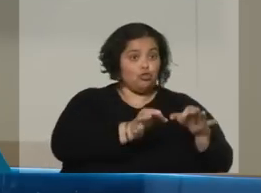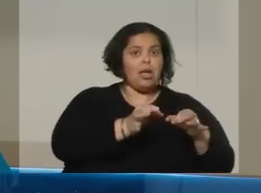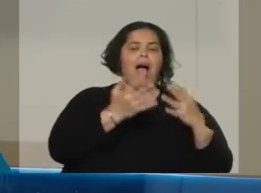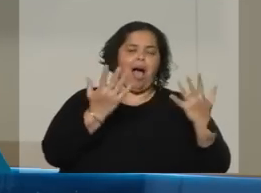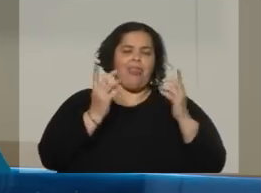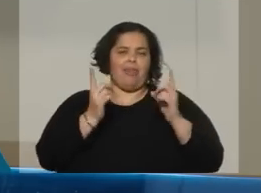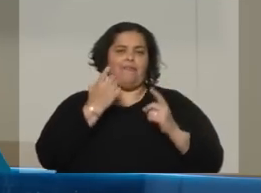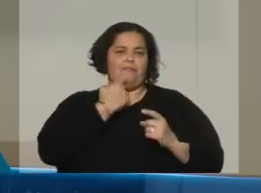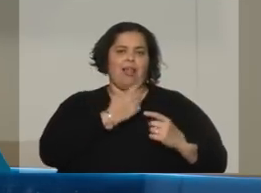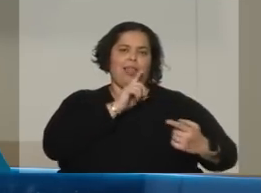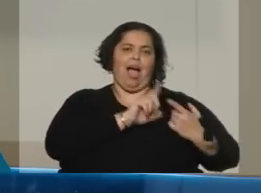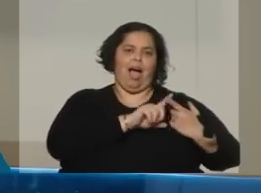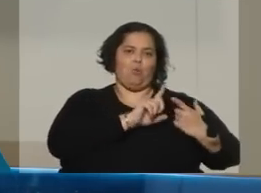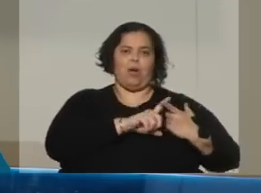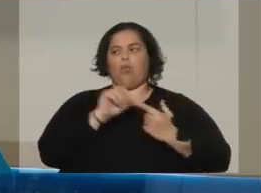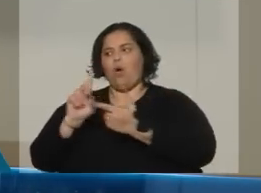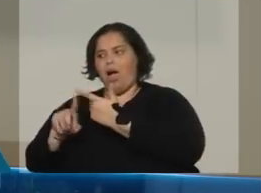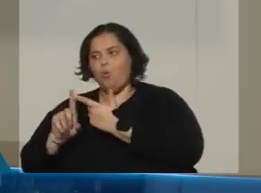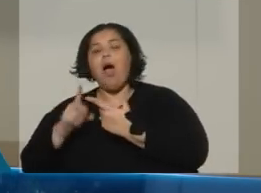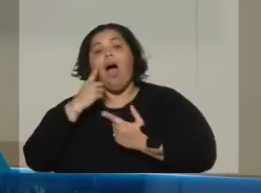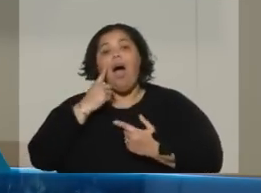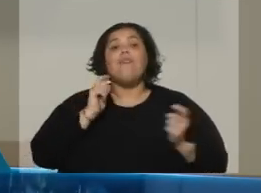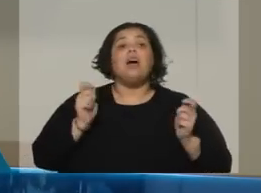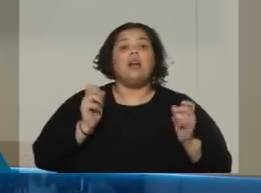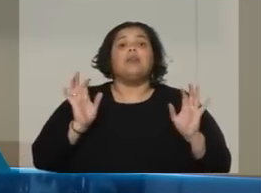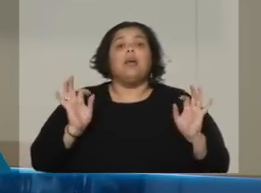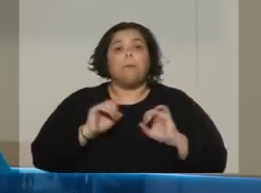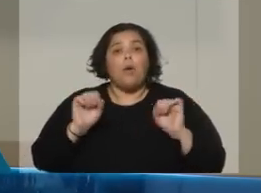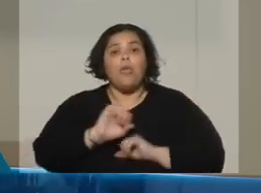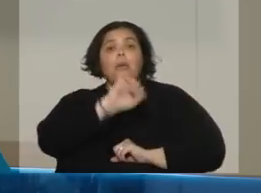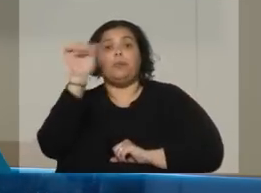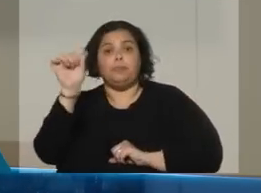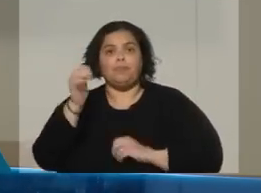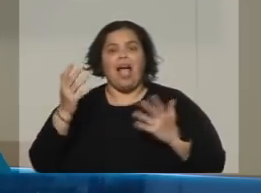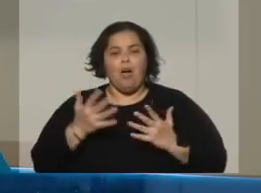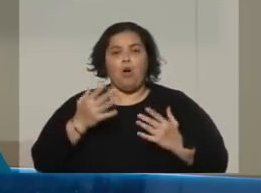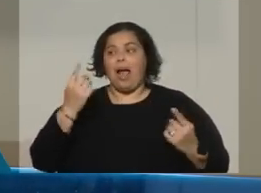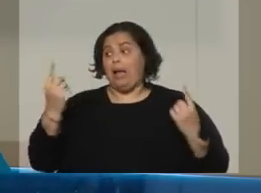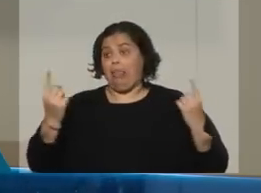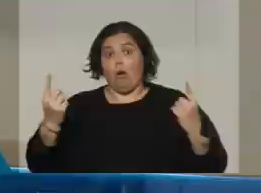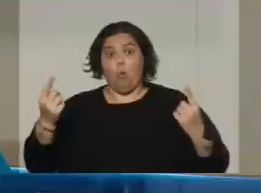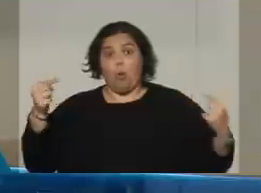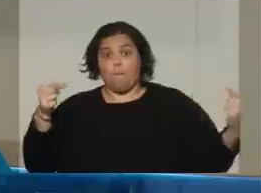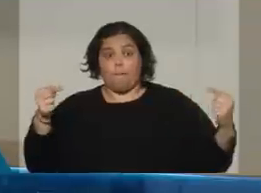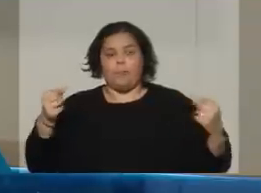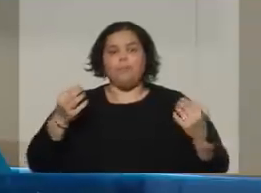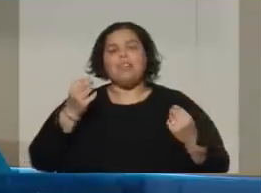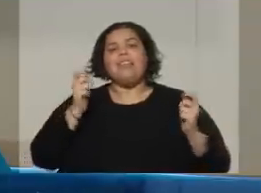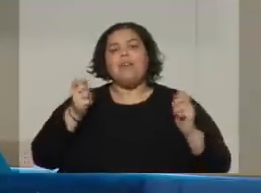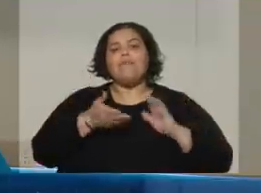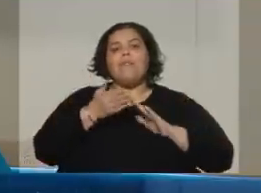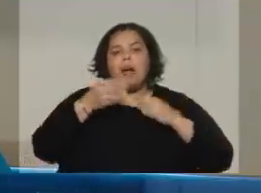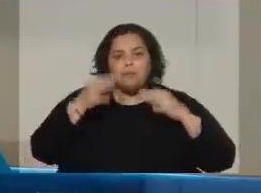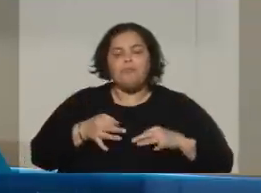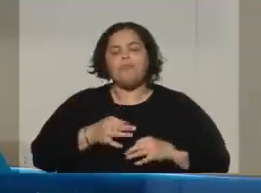PSOE y Alberto Núñez y yo del PP pelean a esta hora, mano a mano, lo que va a resolver. ¿Qué